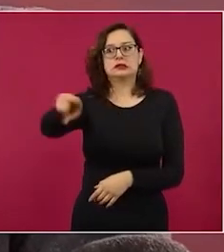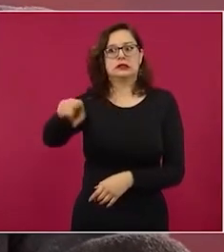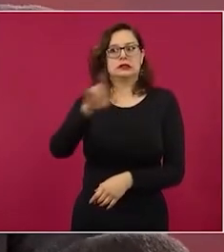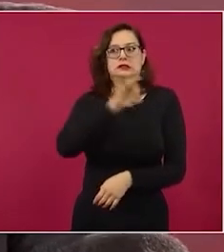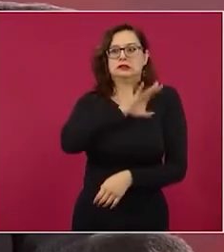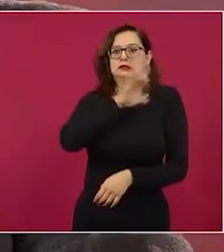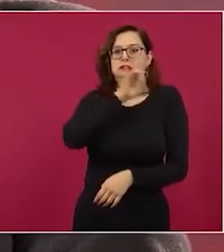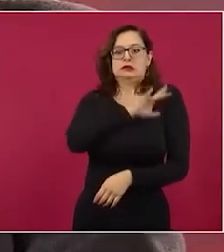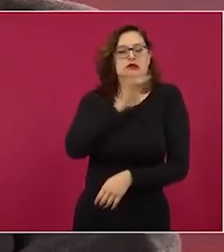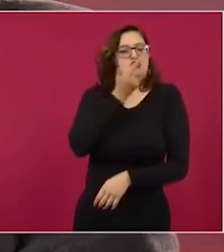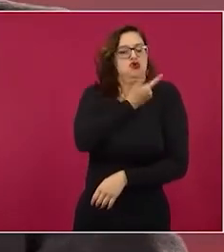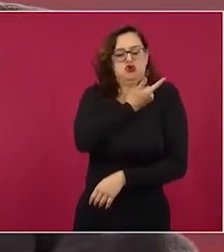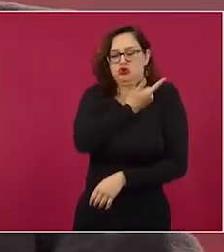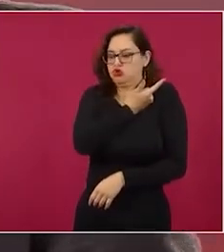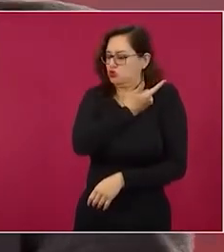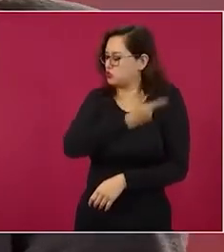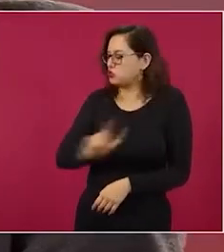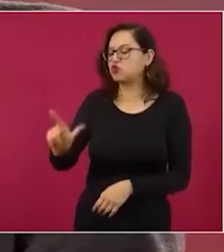como